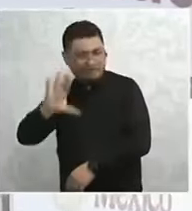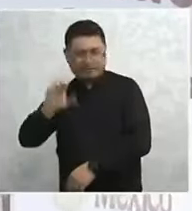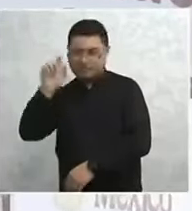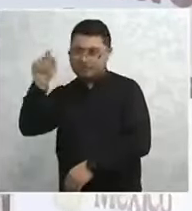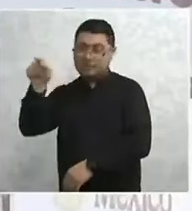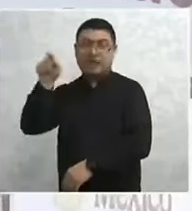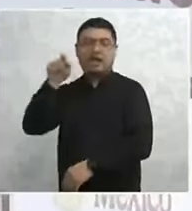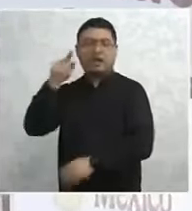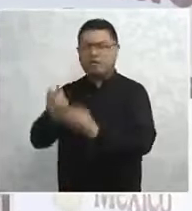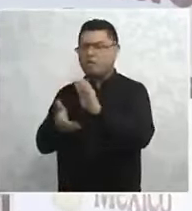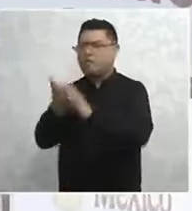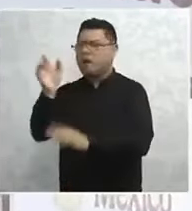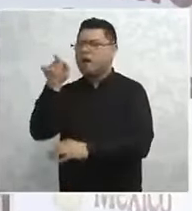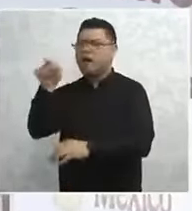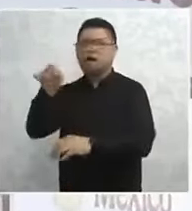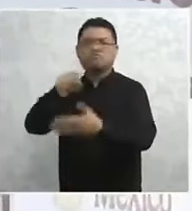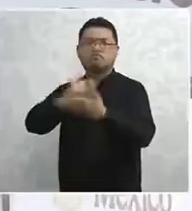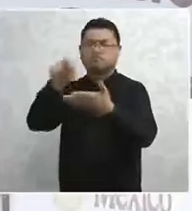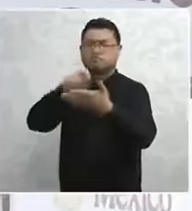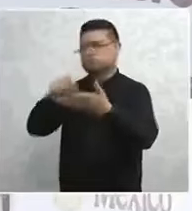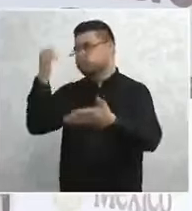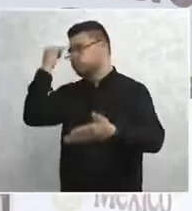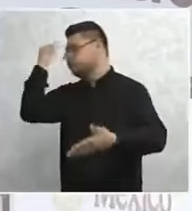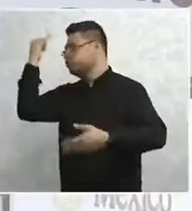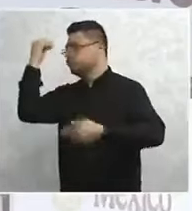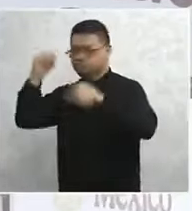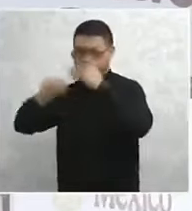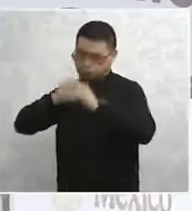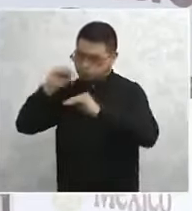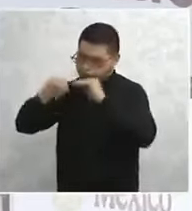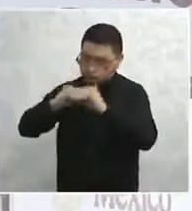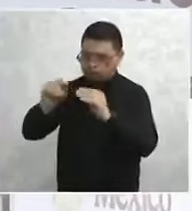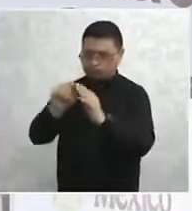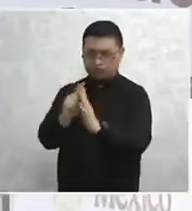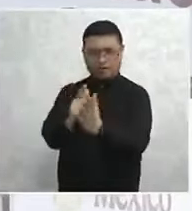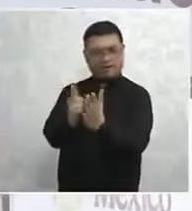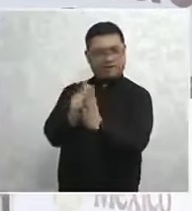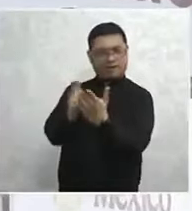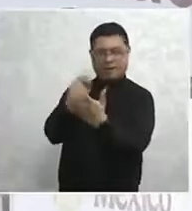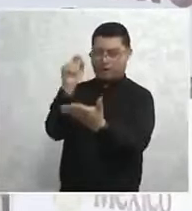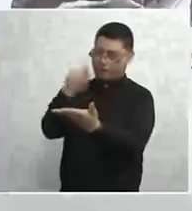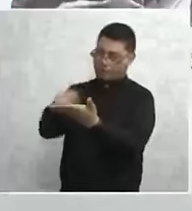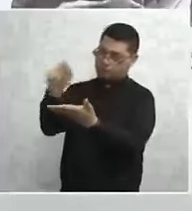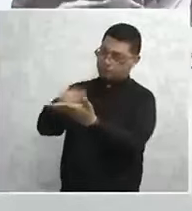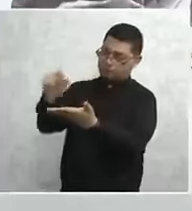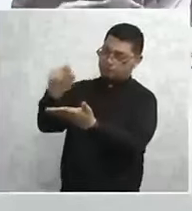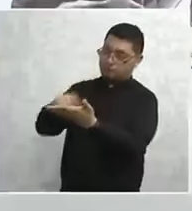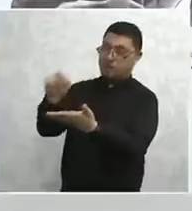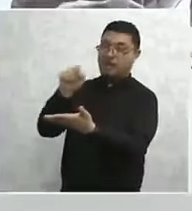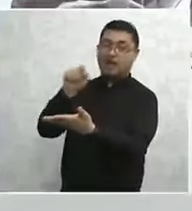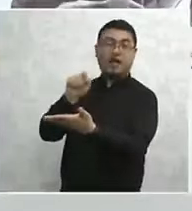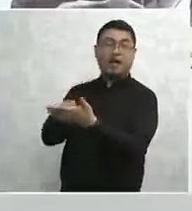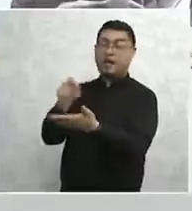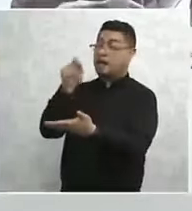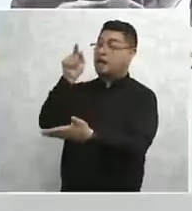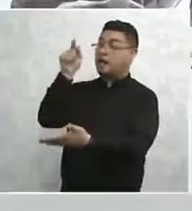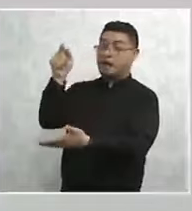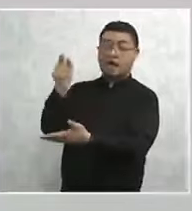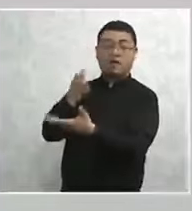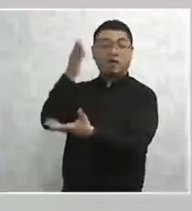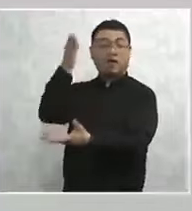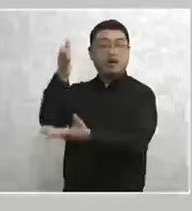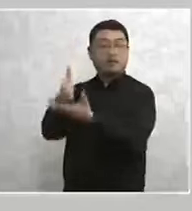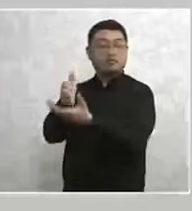sobre la grandeza cultural de México, que él ha planteado que radica en las culturas originarias, en nuestros